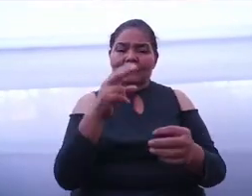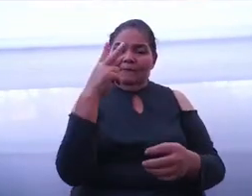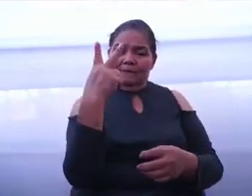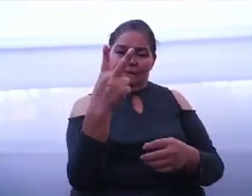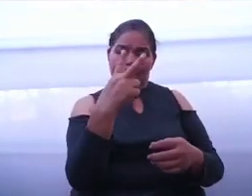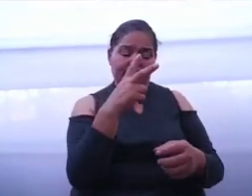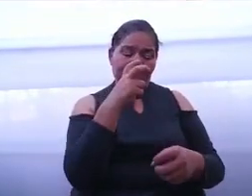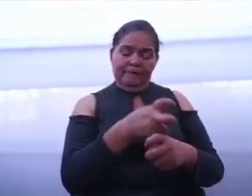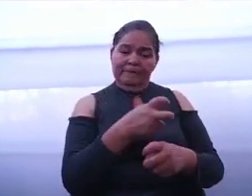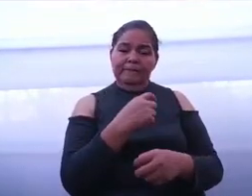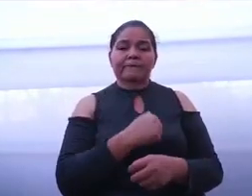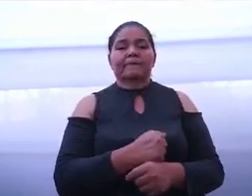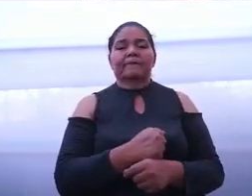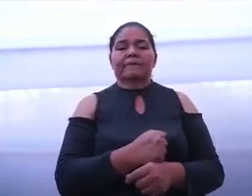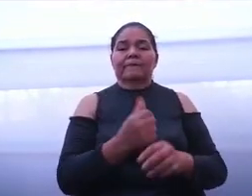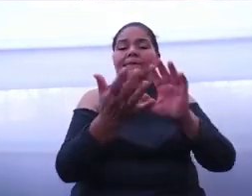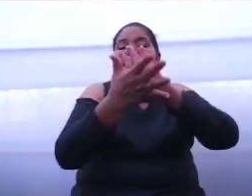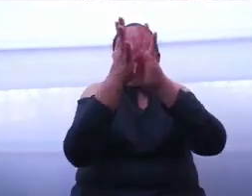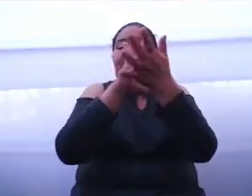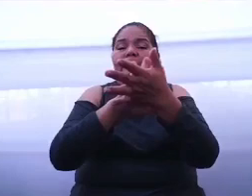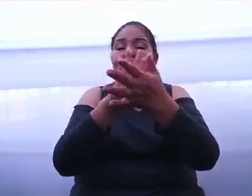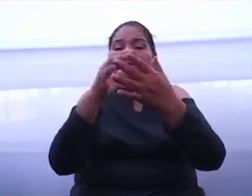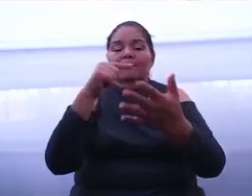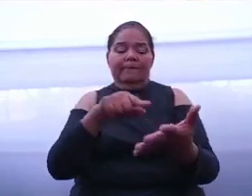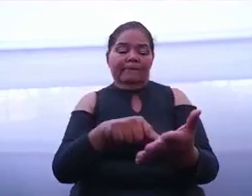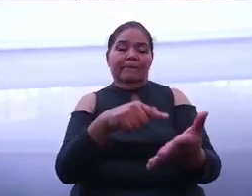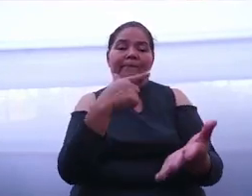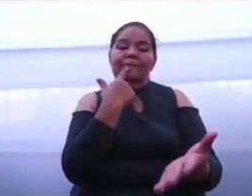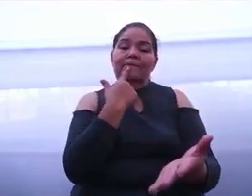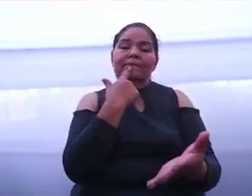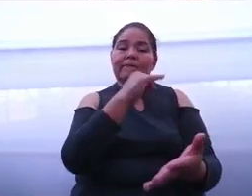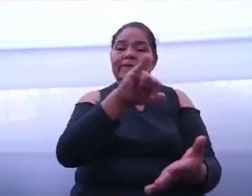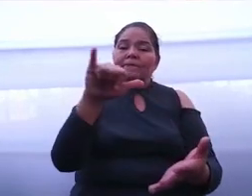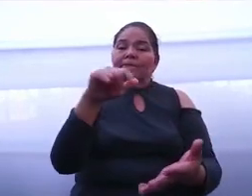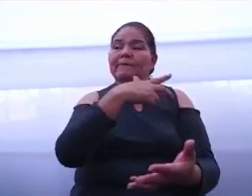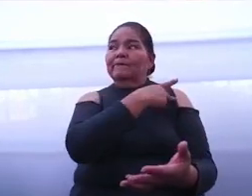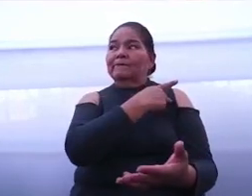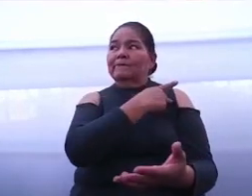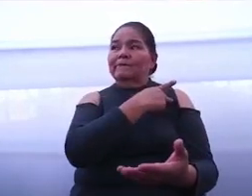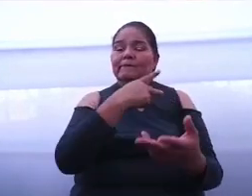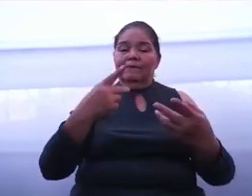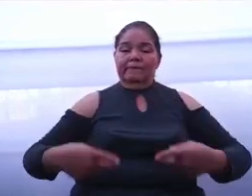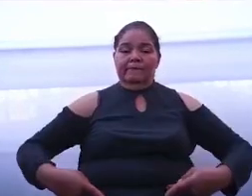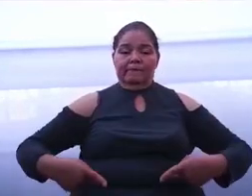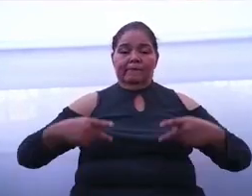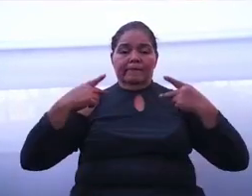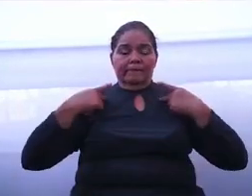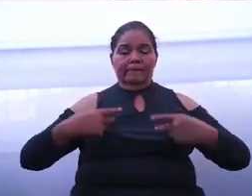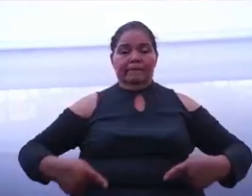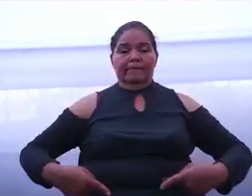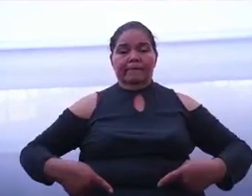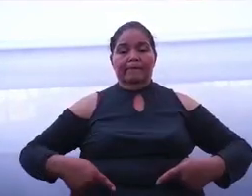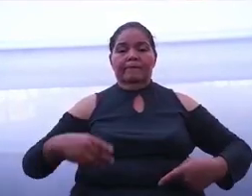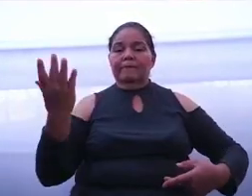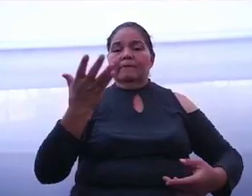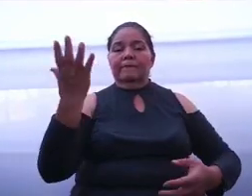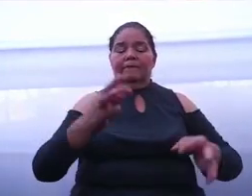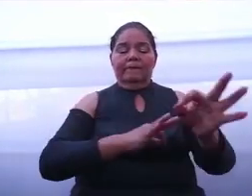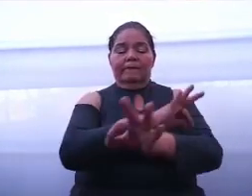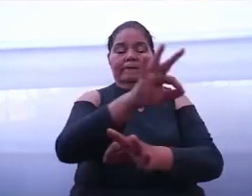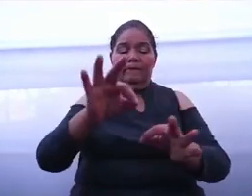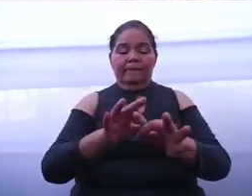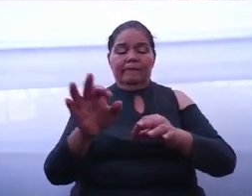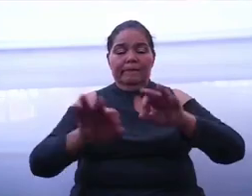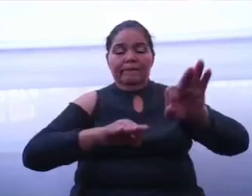tenemos que transformar a Celaya y a su gente, lograr que todos participemos